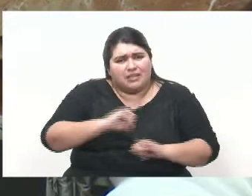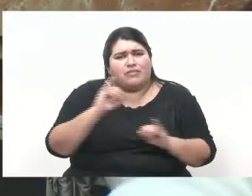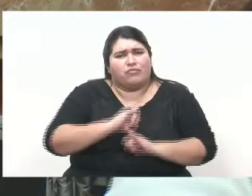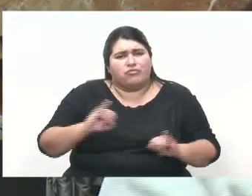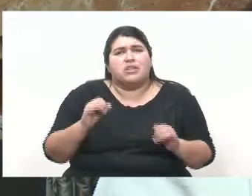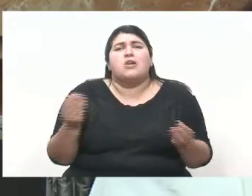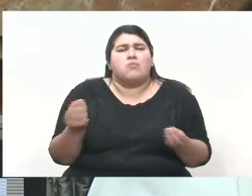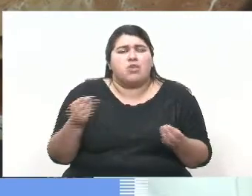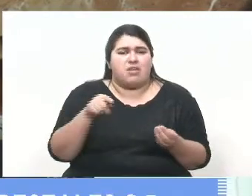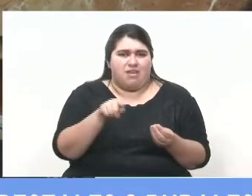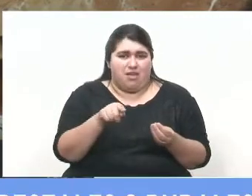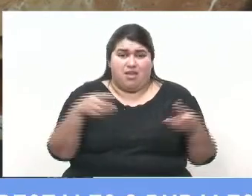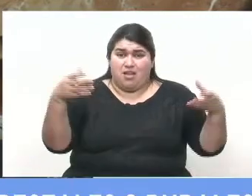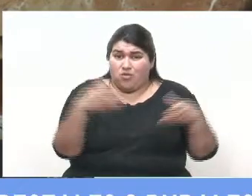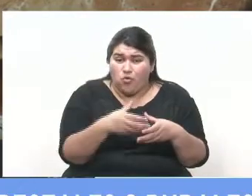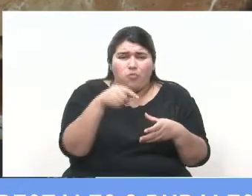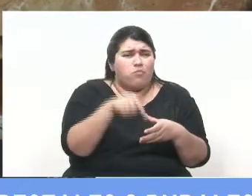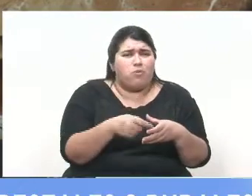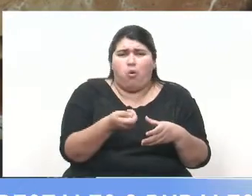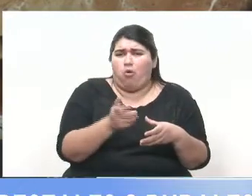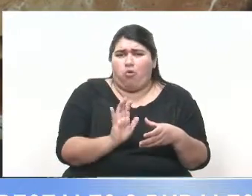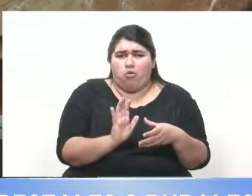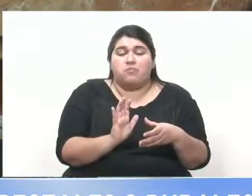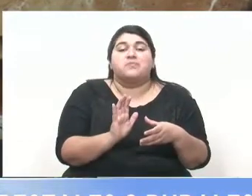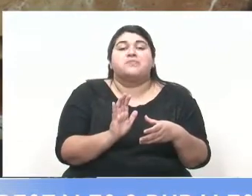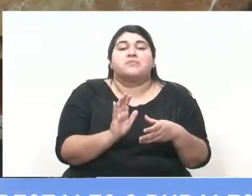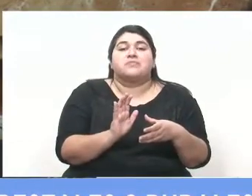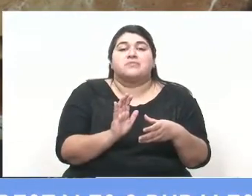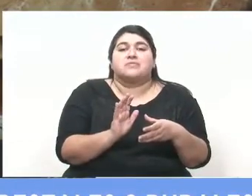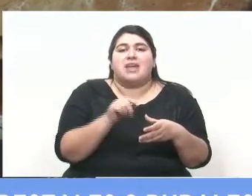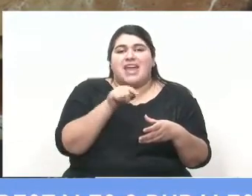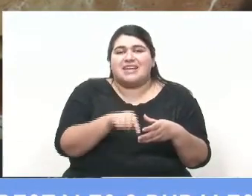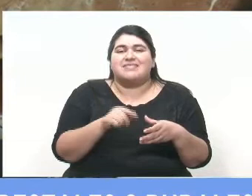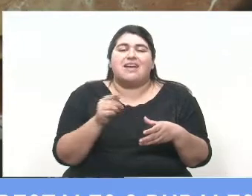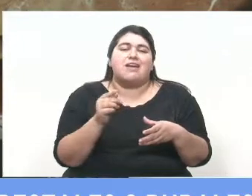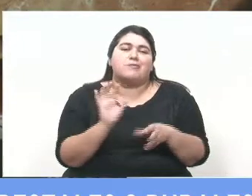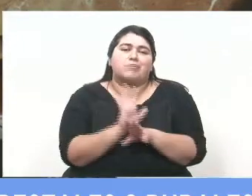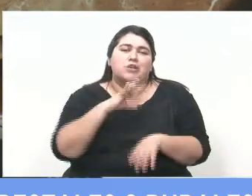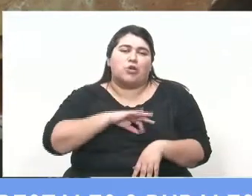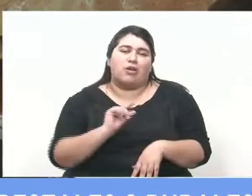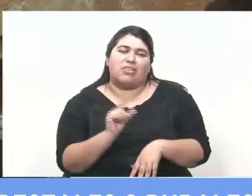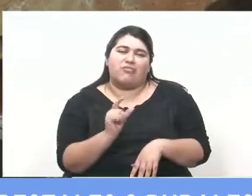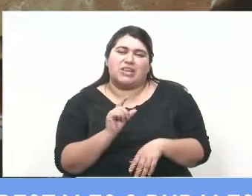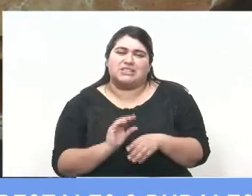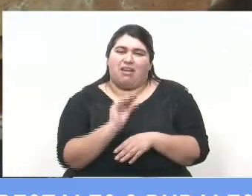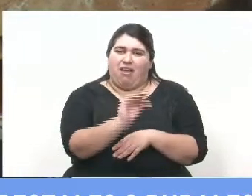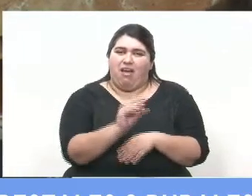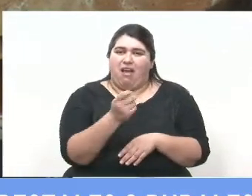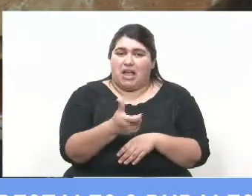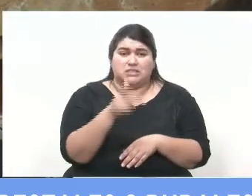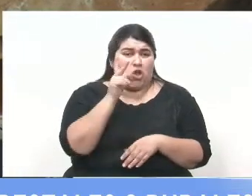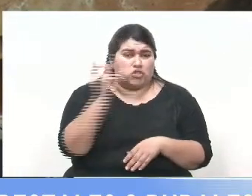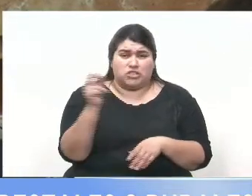este régimen previsional diferencial tiene una incidencia de 800 personas,